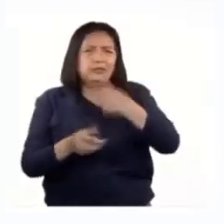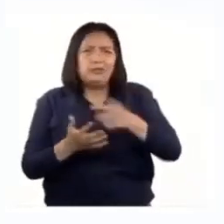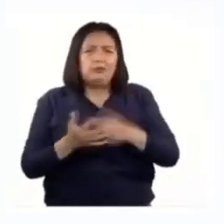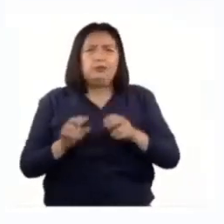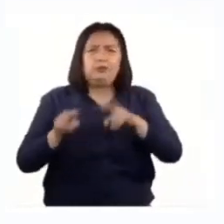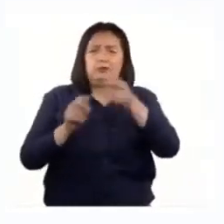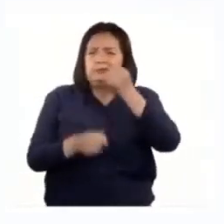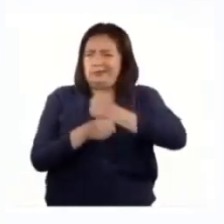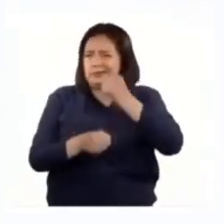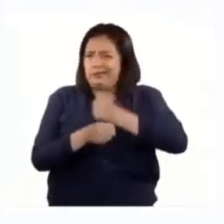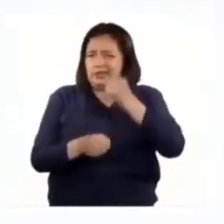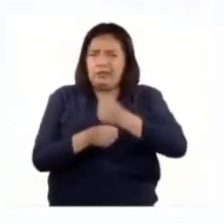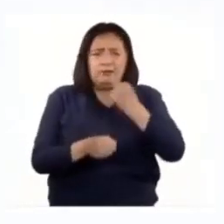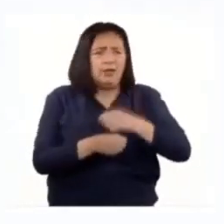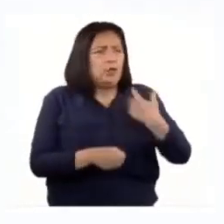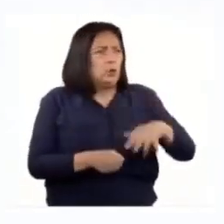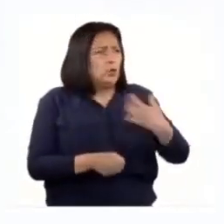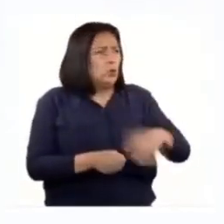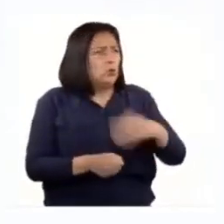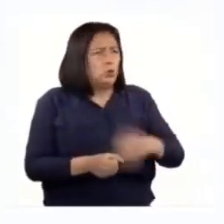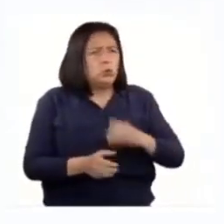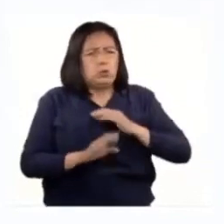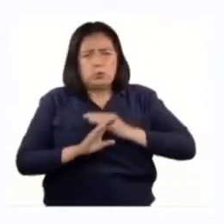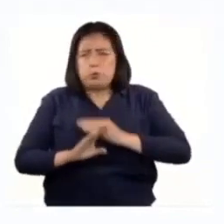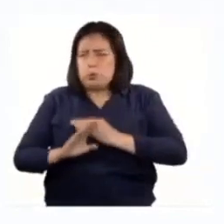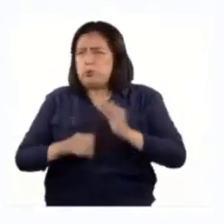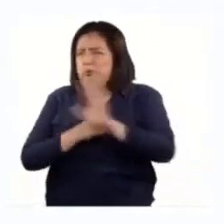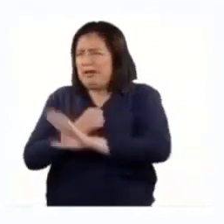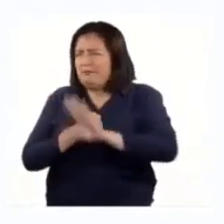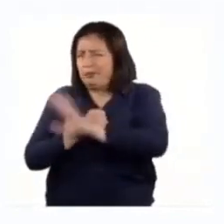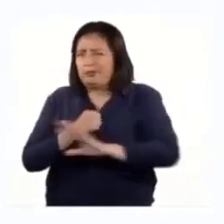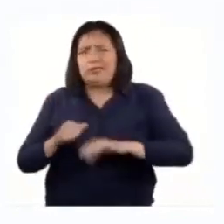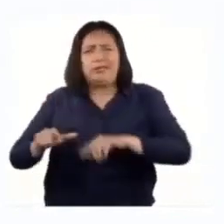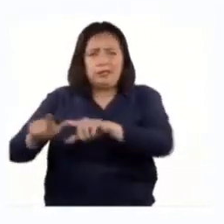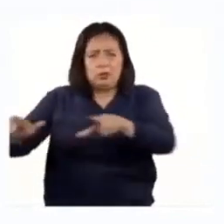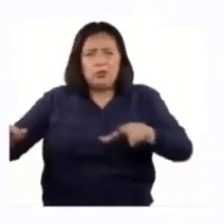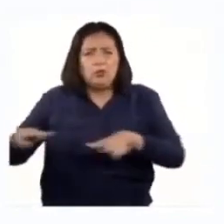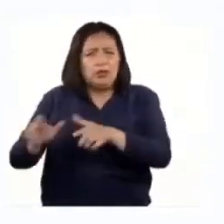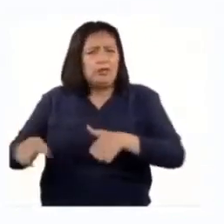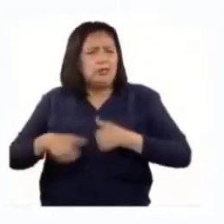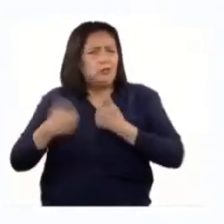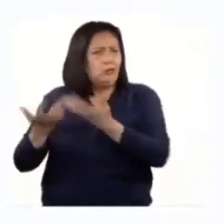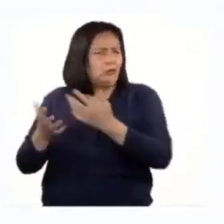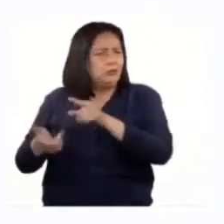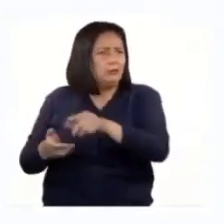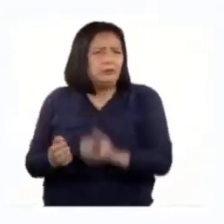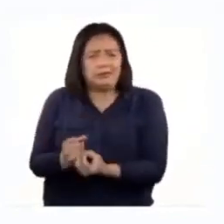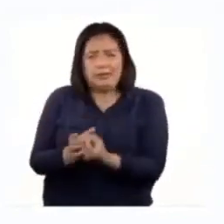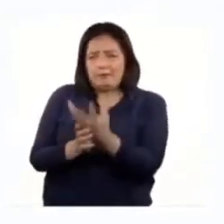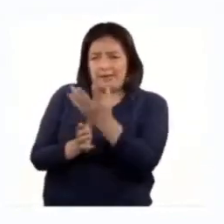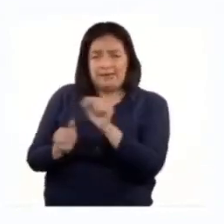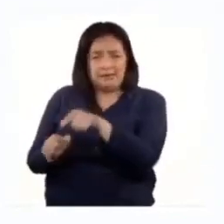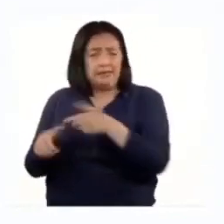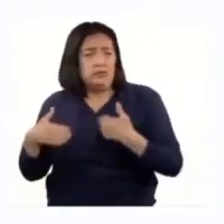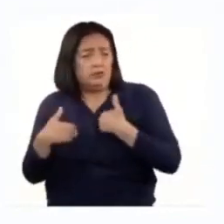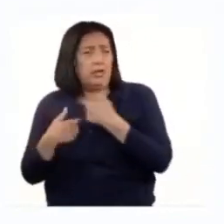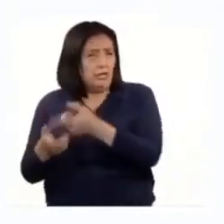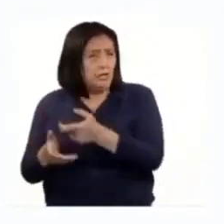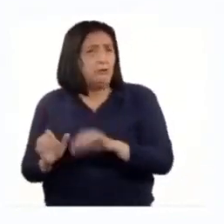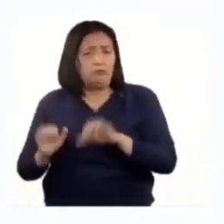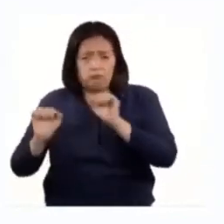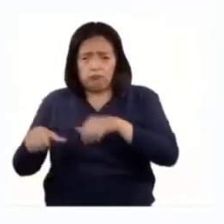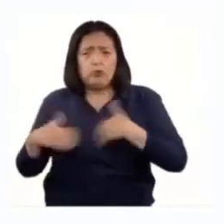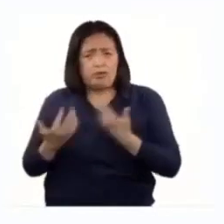B. Trabajan en la ardua tarea de luchar para proteger los ecosistemas y que tanto las plantas como los animales